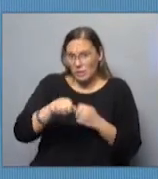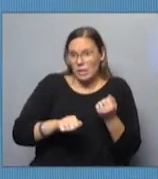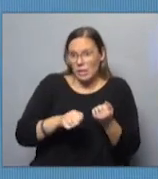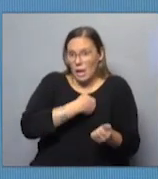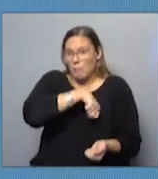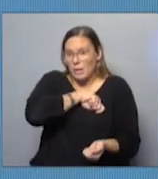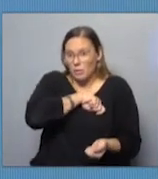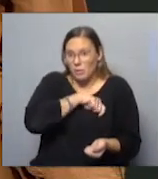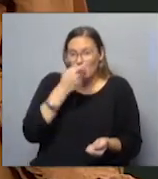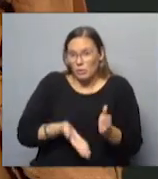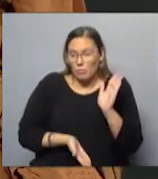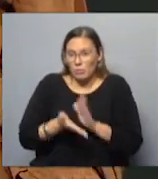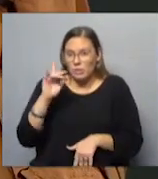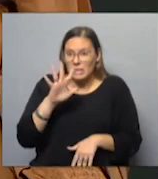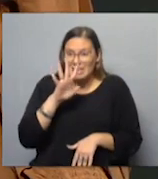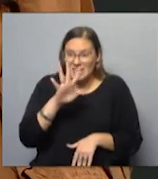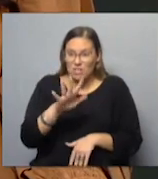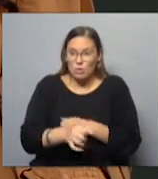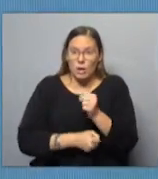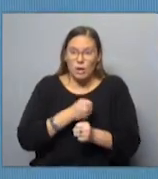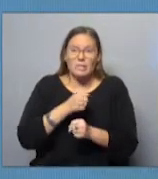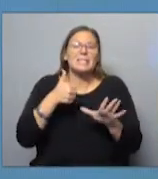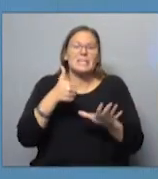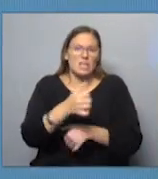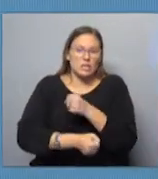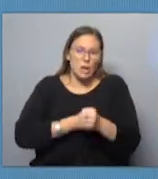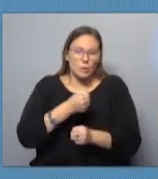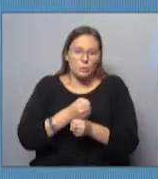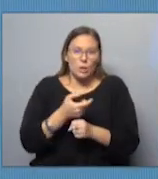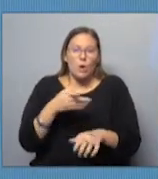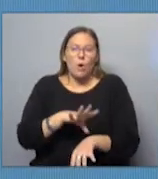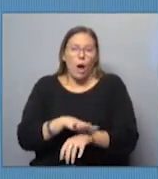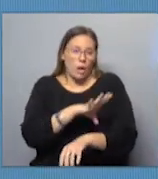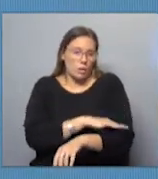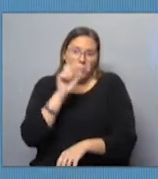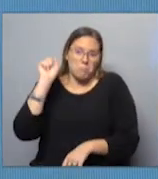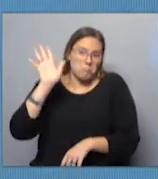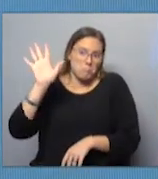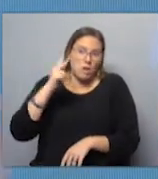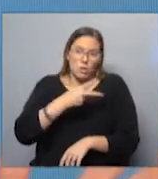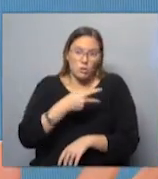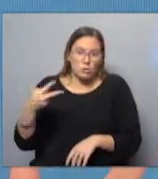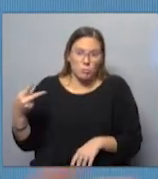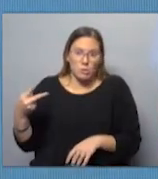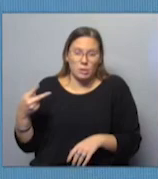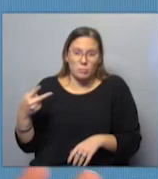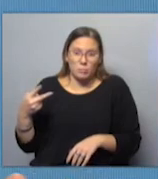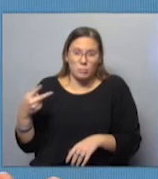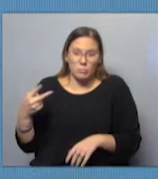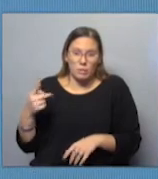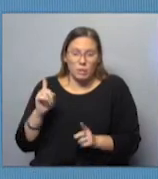Claro. Porque usted fuiste de acá y tenía cinco años. Yo tenía seis y entré a un jardín de infantes y a las dos semanas me tuve que